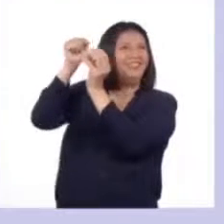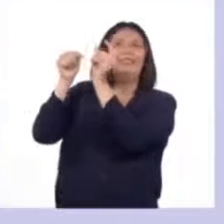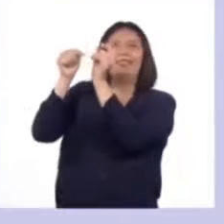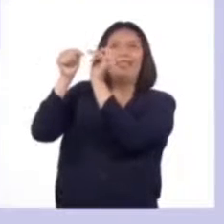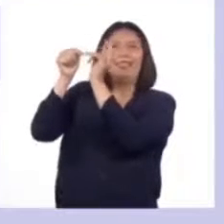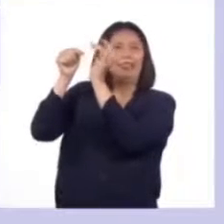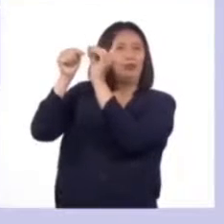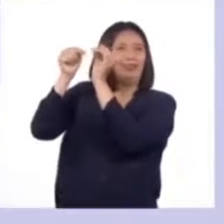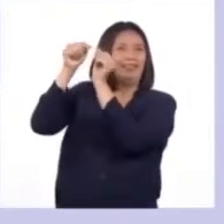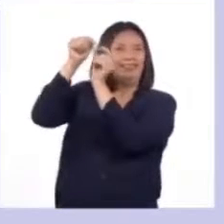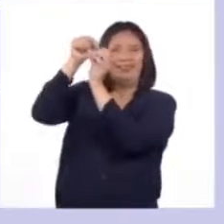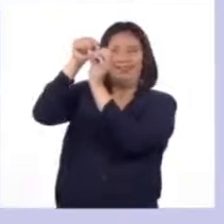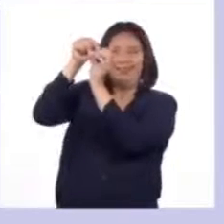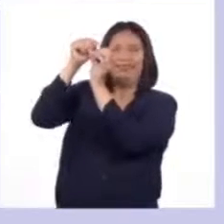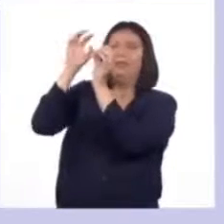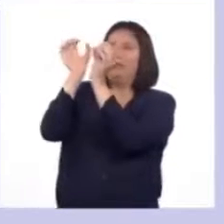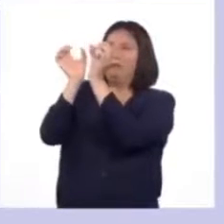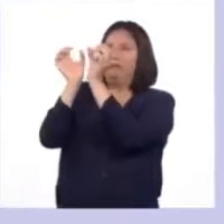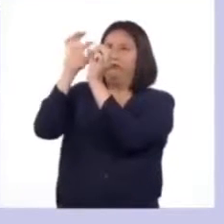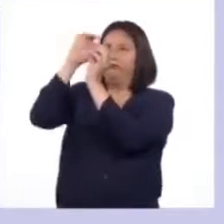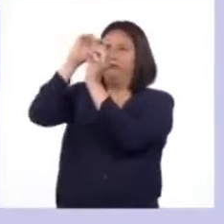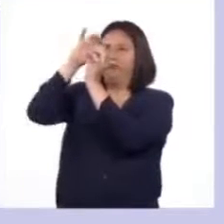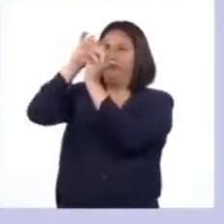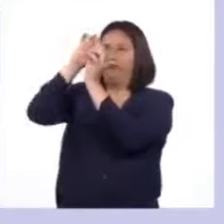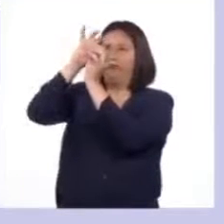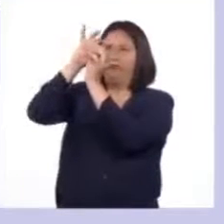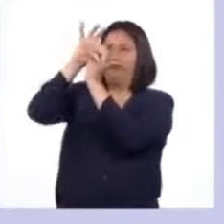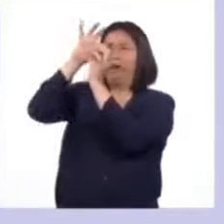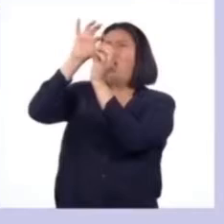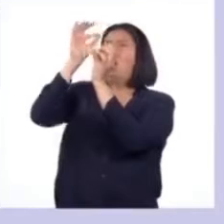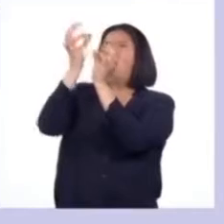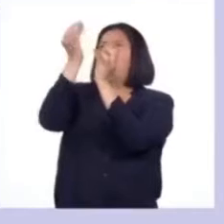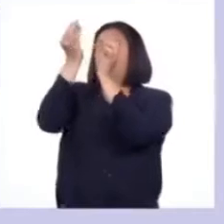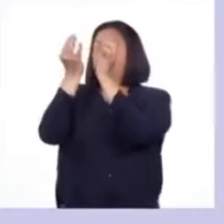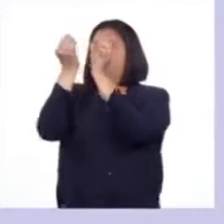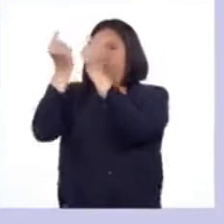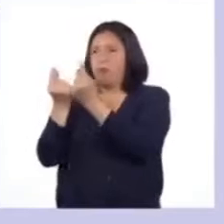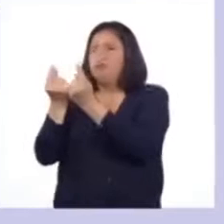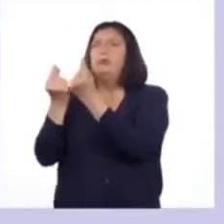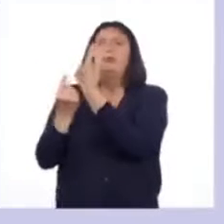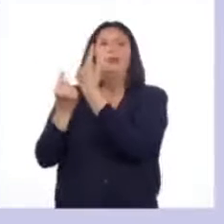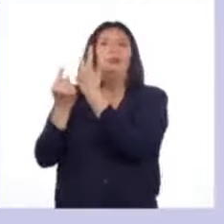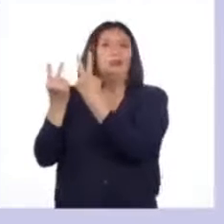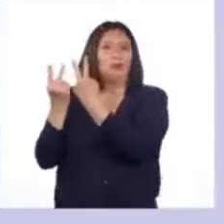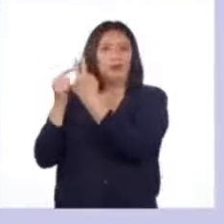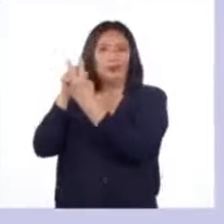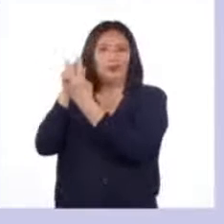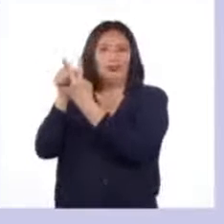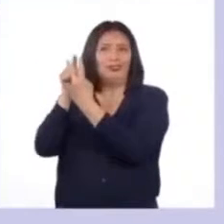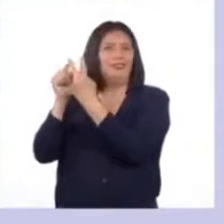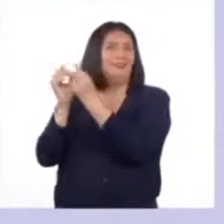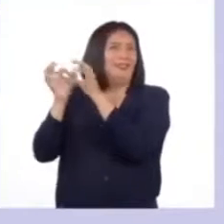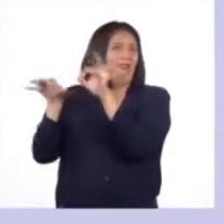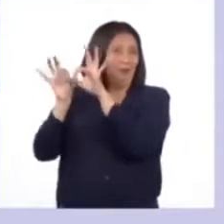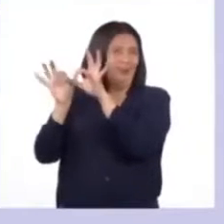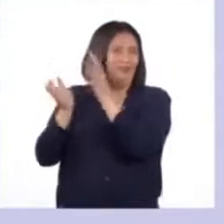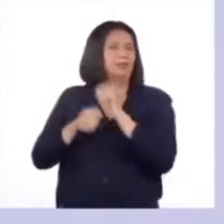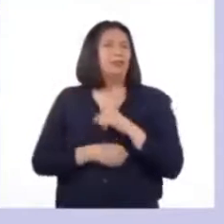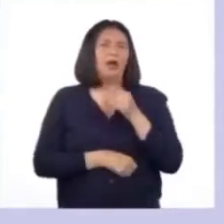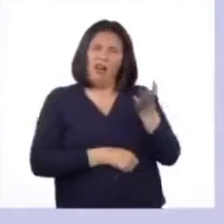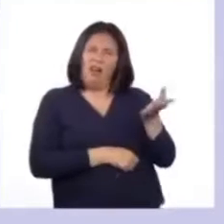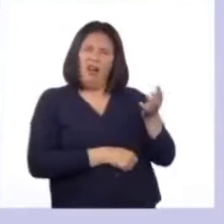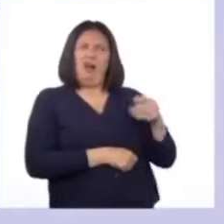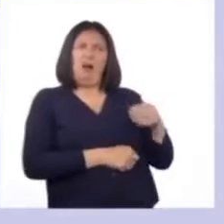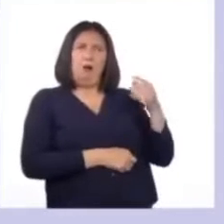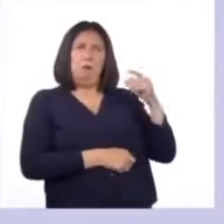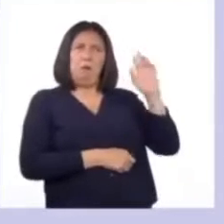glándula pituitaria. La glándula pituitaria produce otras dos hormonas muy importantes. Profesor, si todo